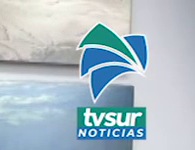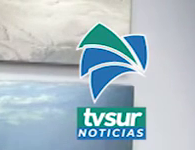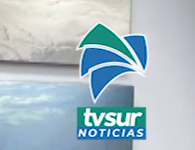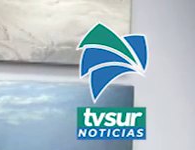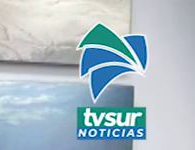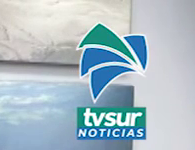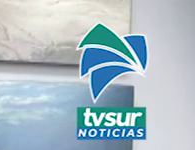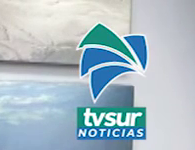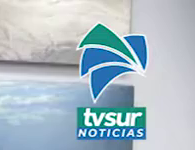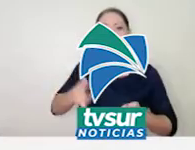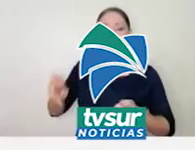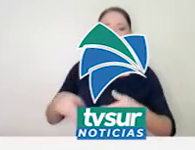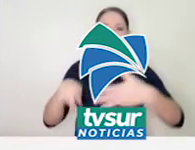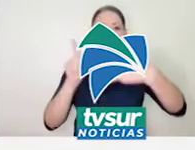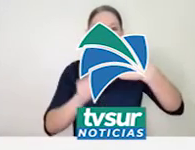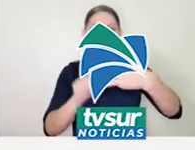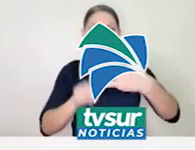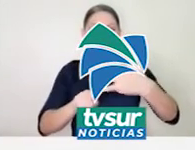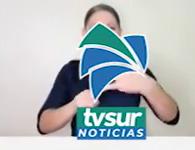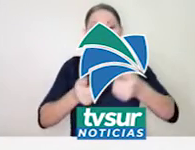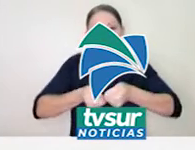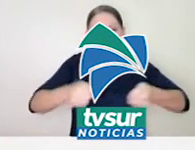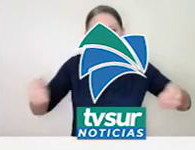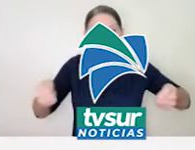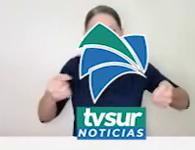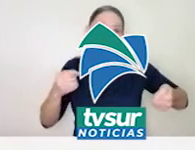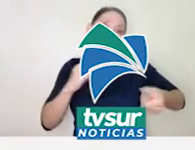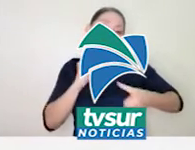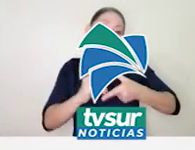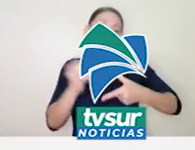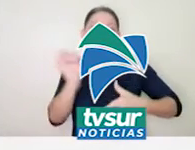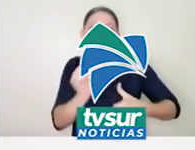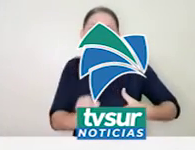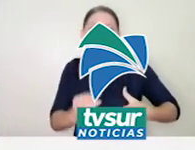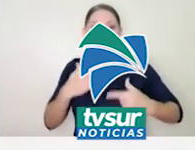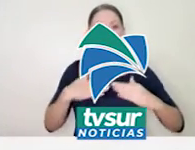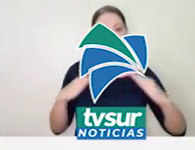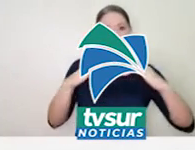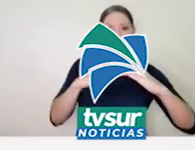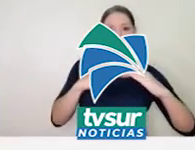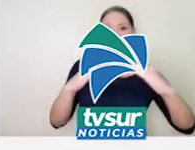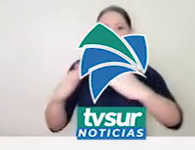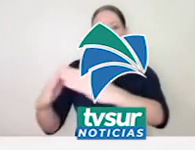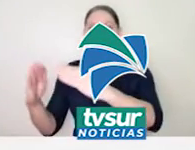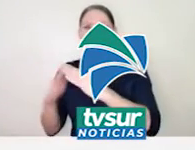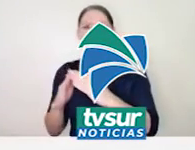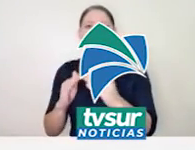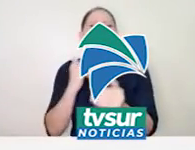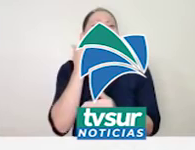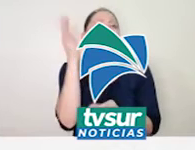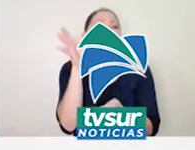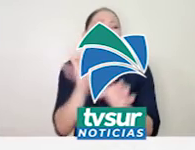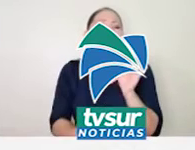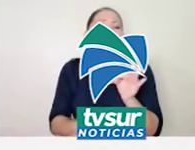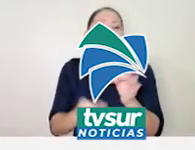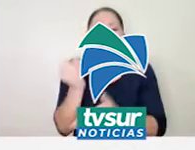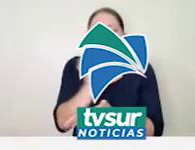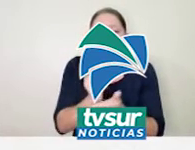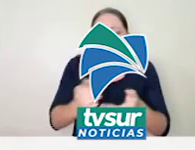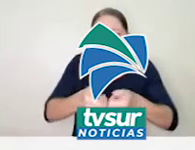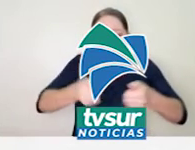similar a lo ocurrido el sábado santo de 1983. Las personas pueden ingresar a www